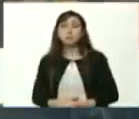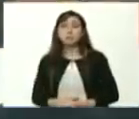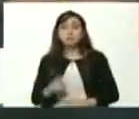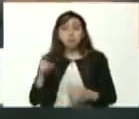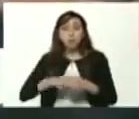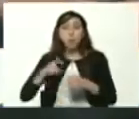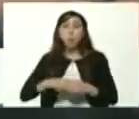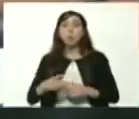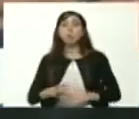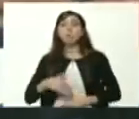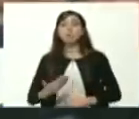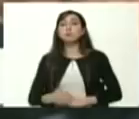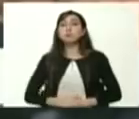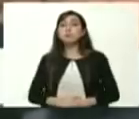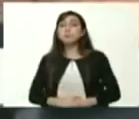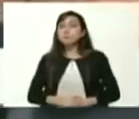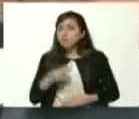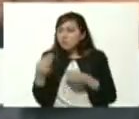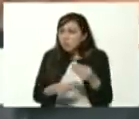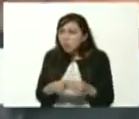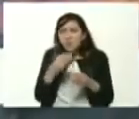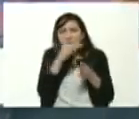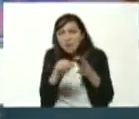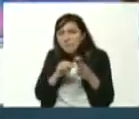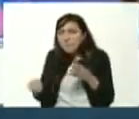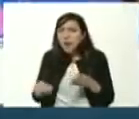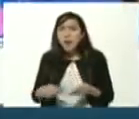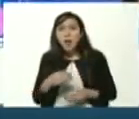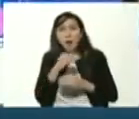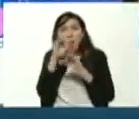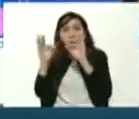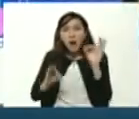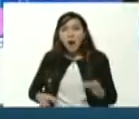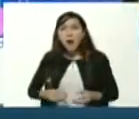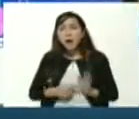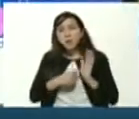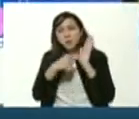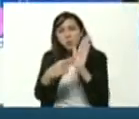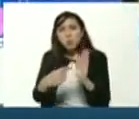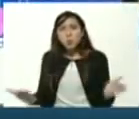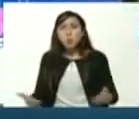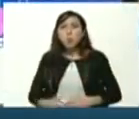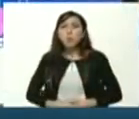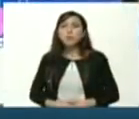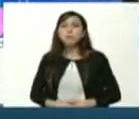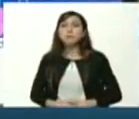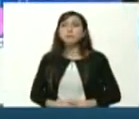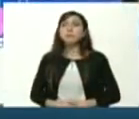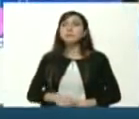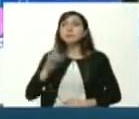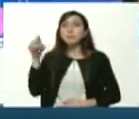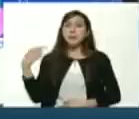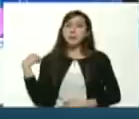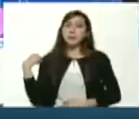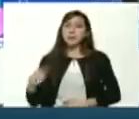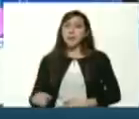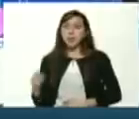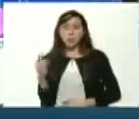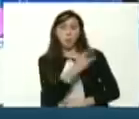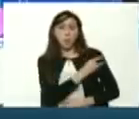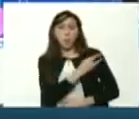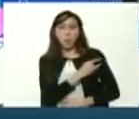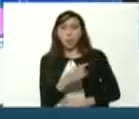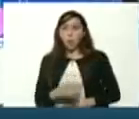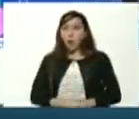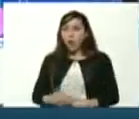que hagamos una matriz de carreras a ofertar tenemos la universidad la